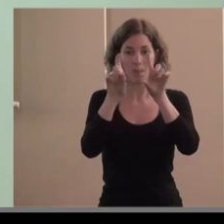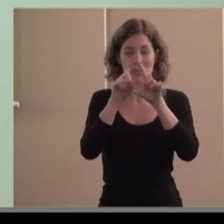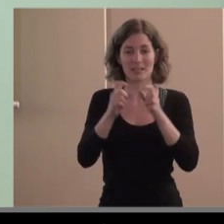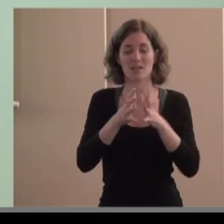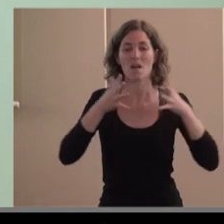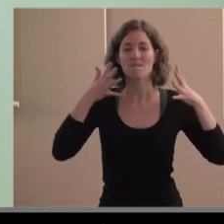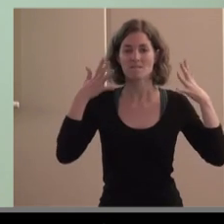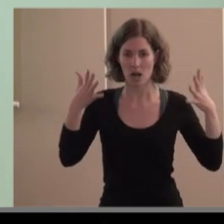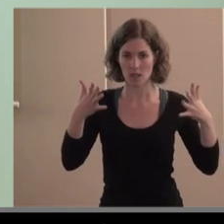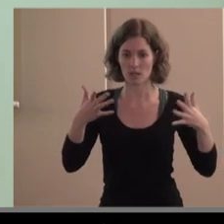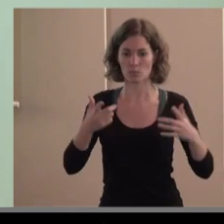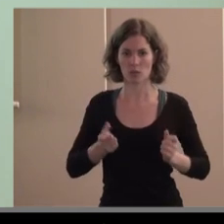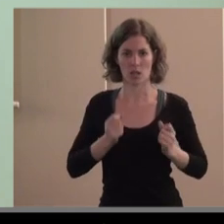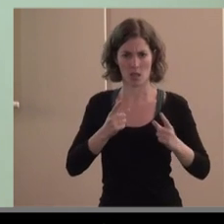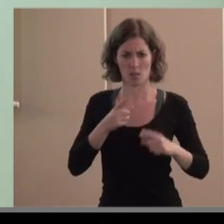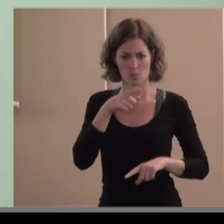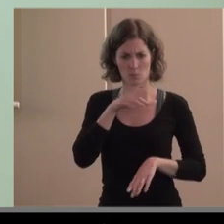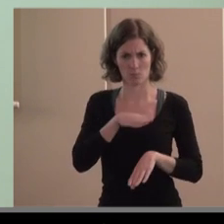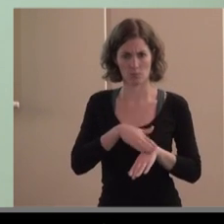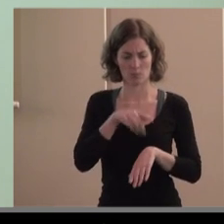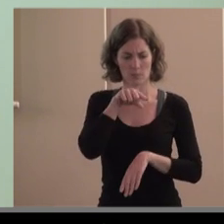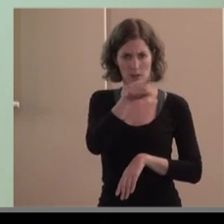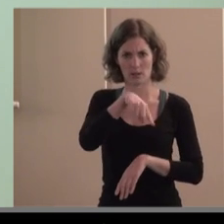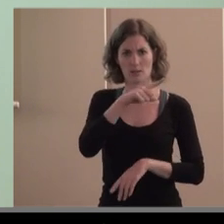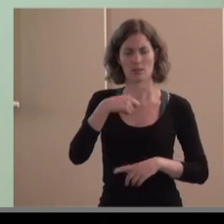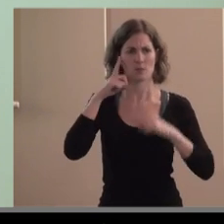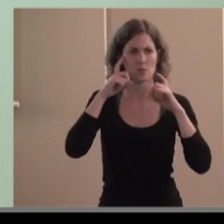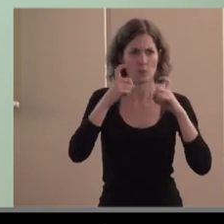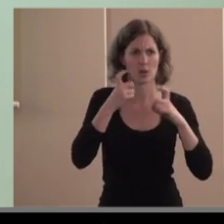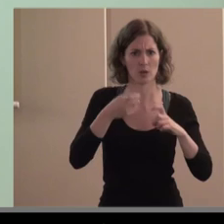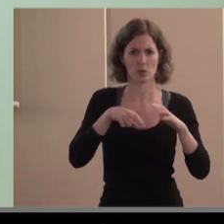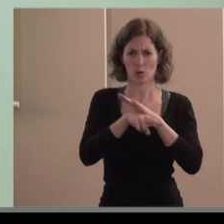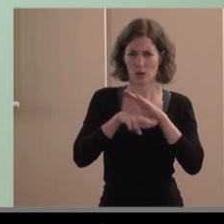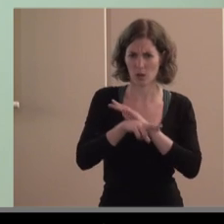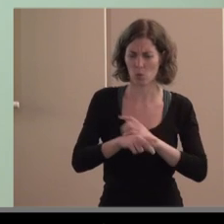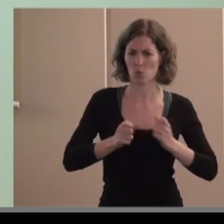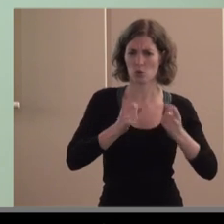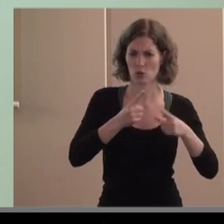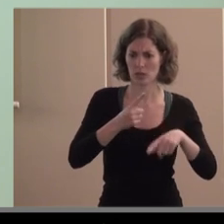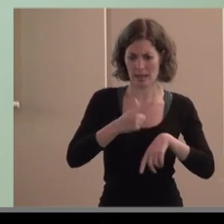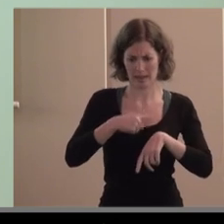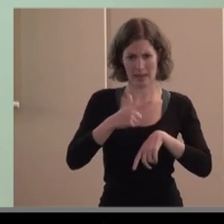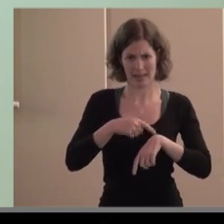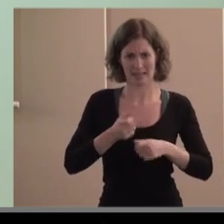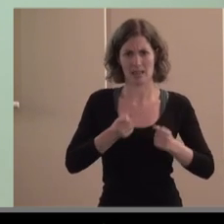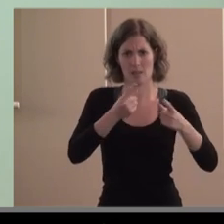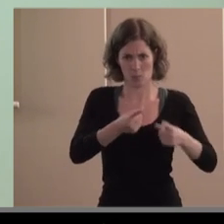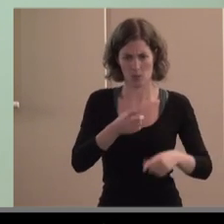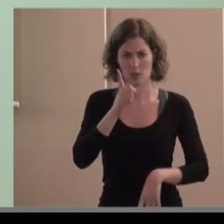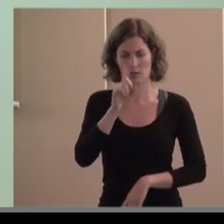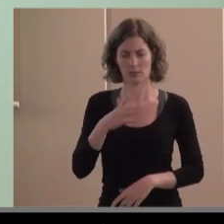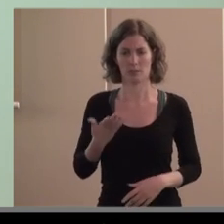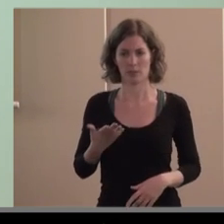dedican esfuerzos recursos en ello y también requiere de de tiempo recursos poner